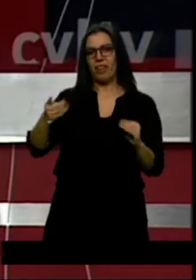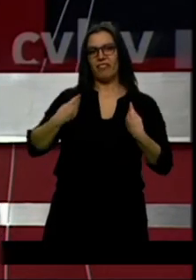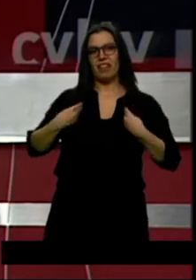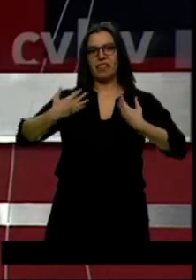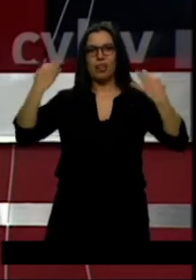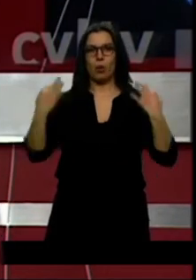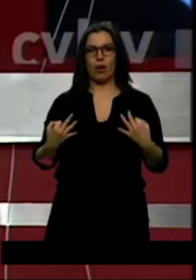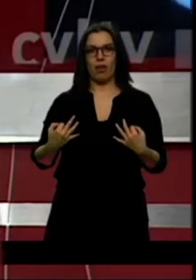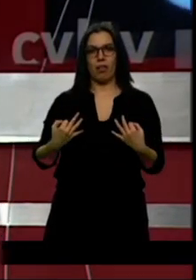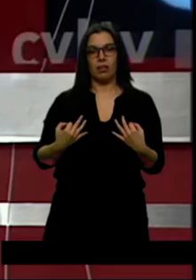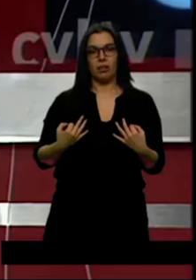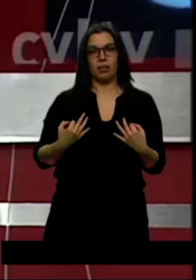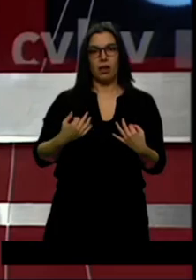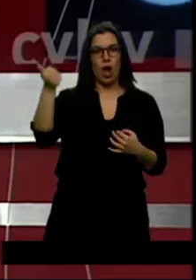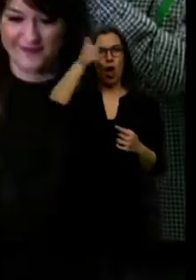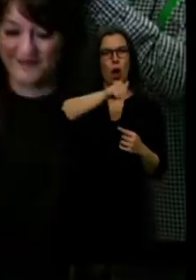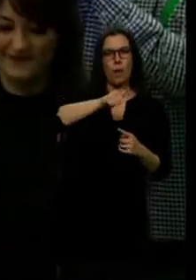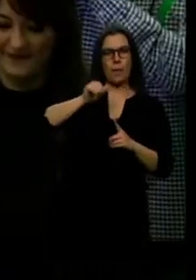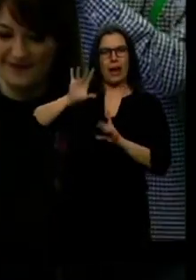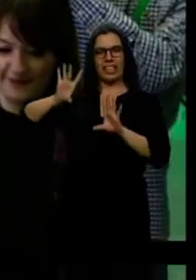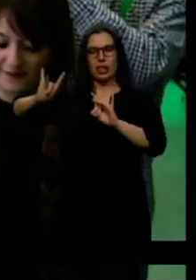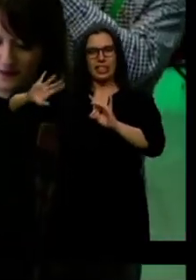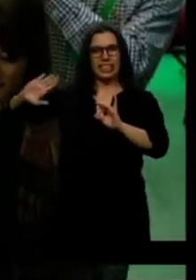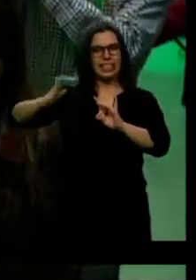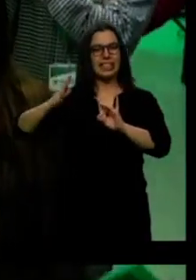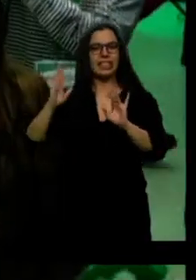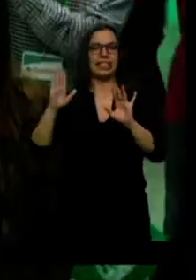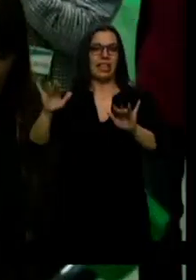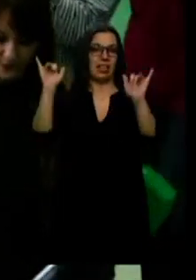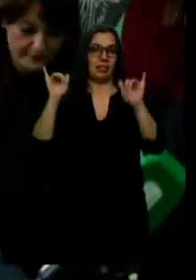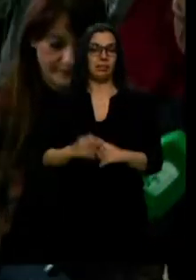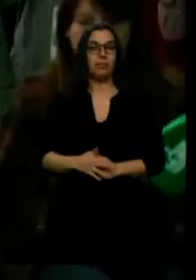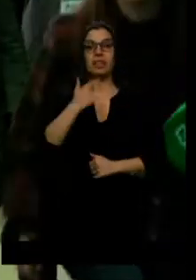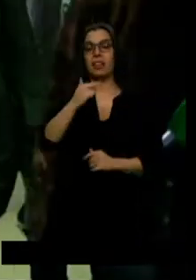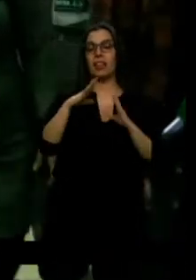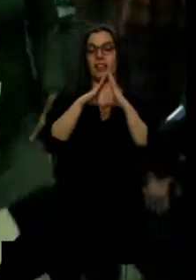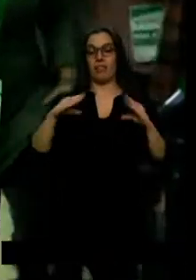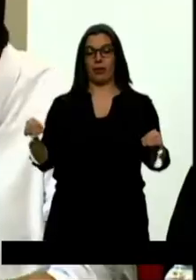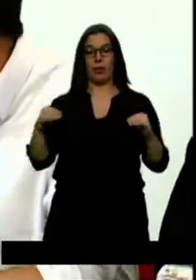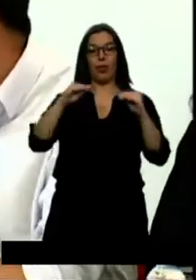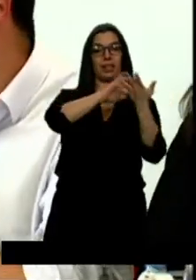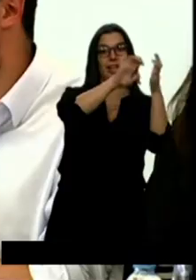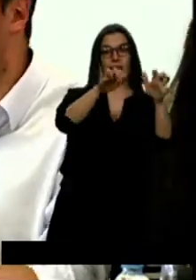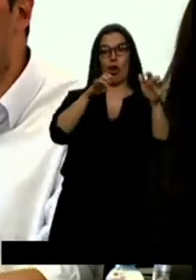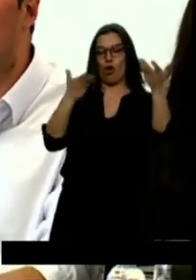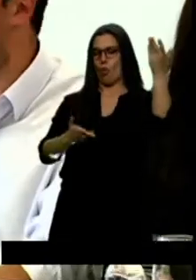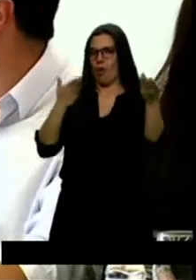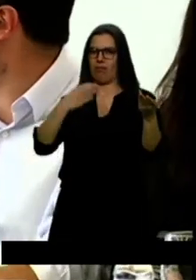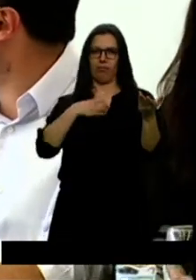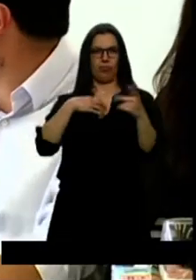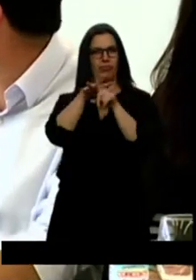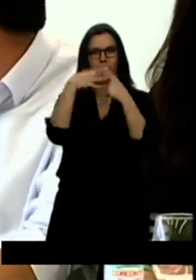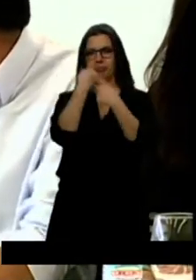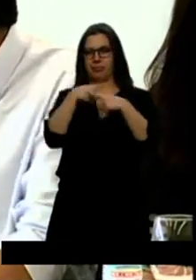ningún hombre les ponga la mano encima. Defiende que la situación en Andalucía y en Castilla y León no son comparables y no ahorra críticas a sus